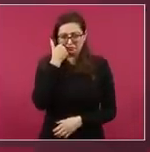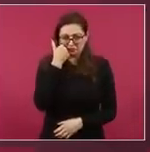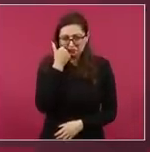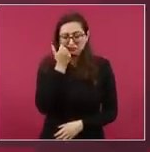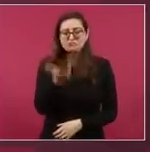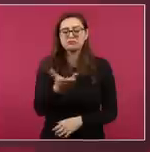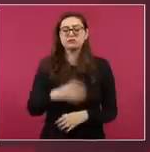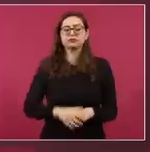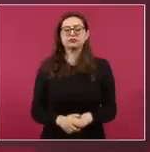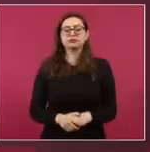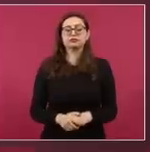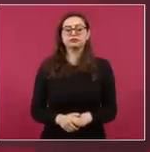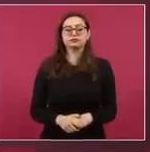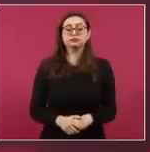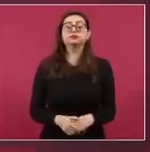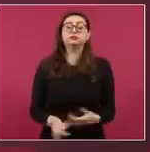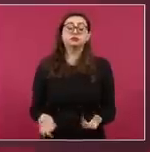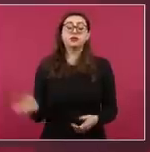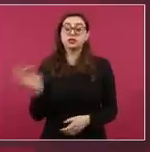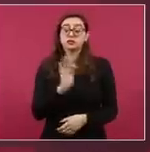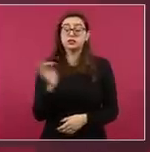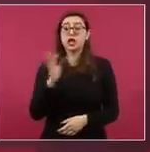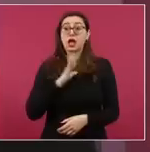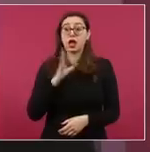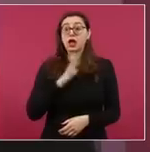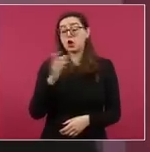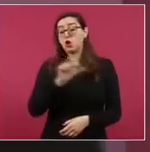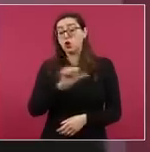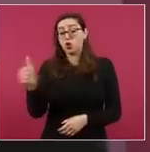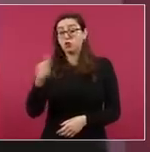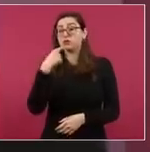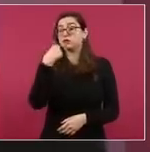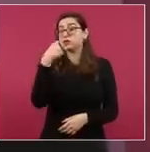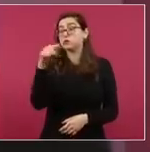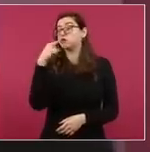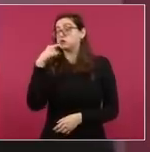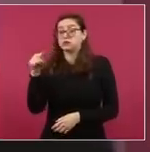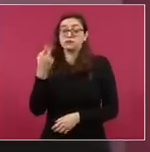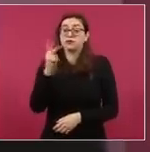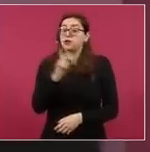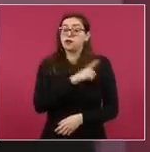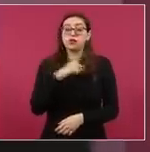y debe de haber otras, pero bueno, no nos adelantemos, vamos a esperar.